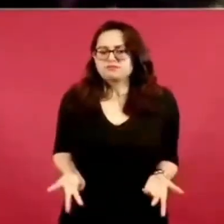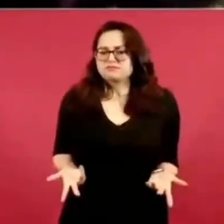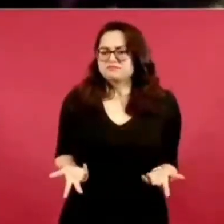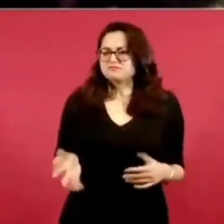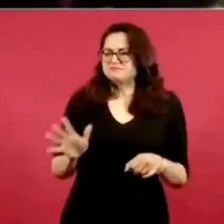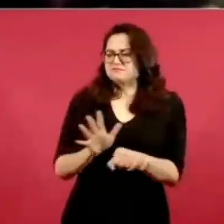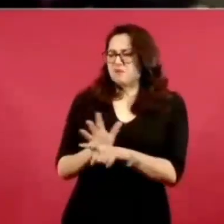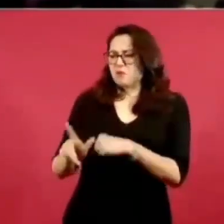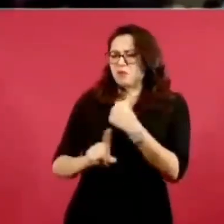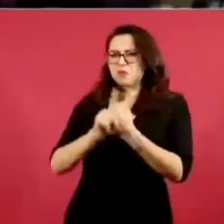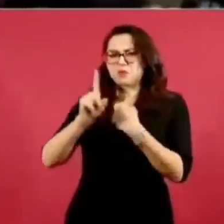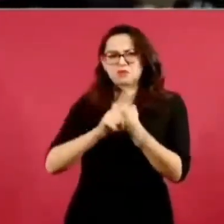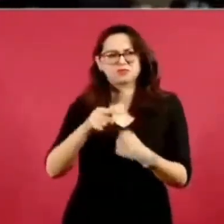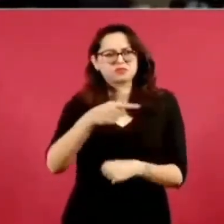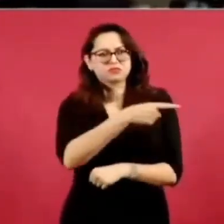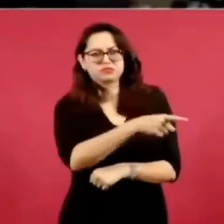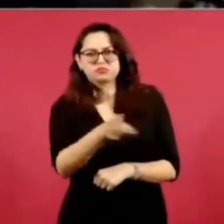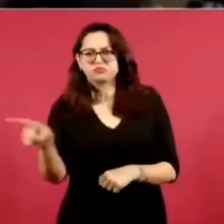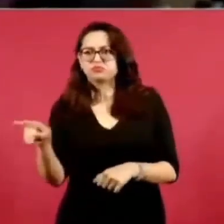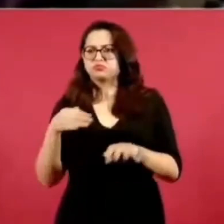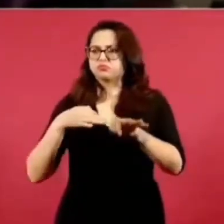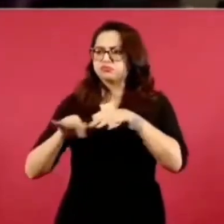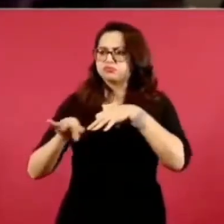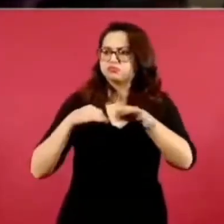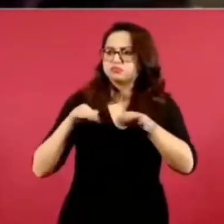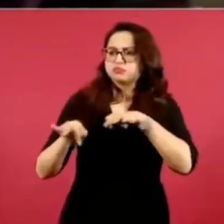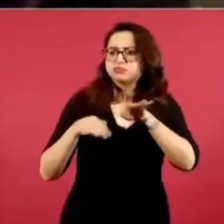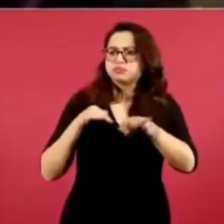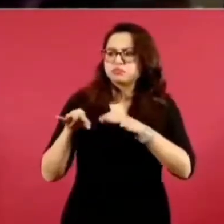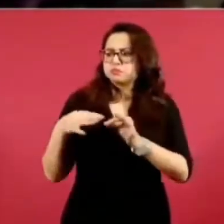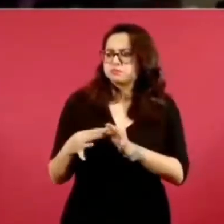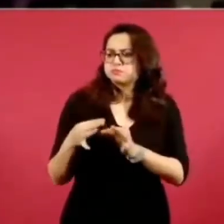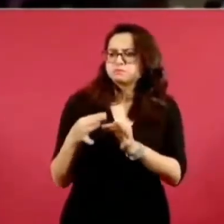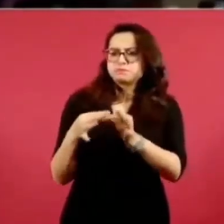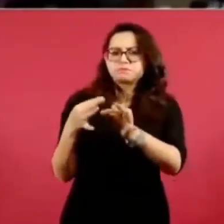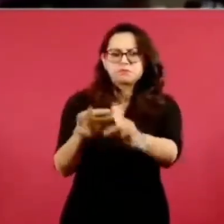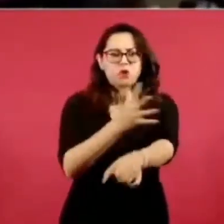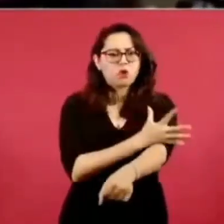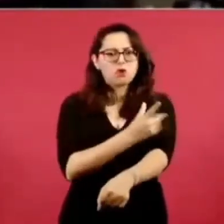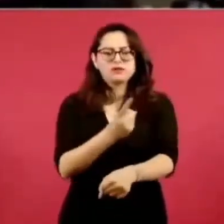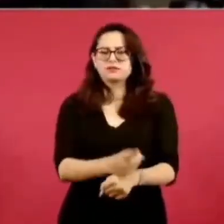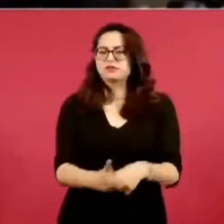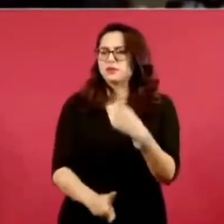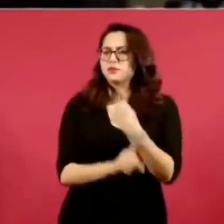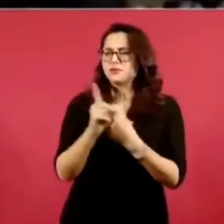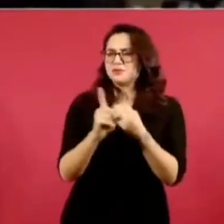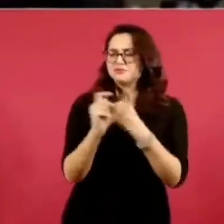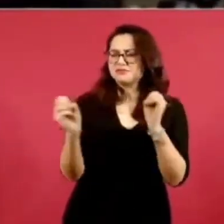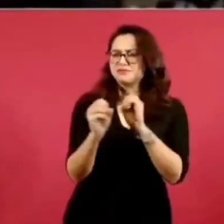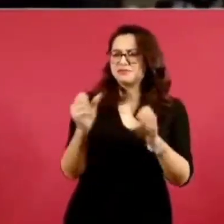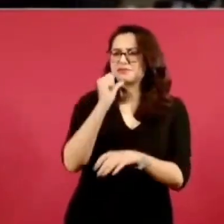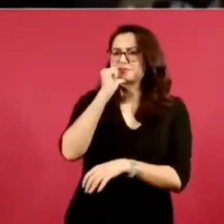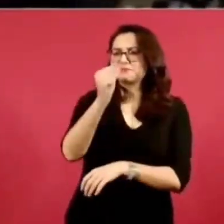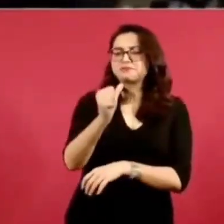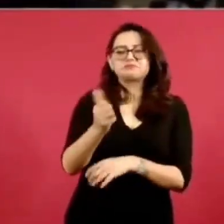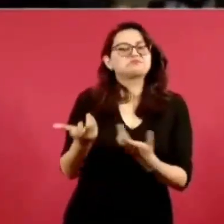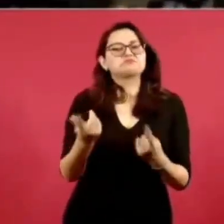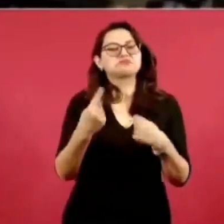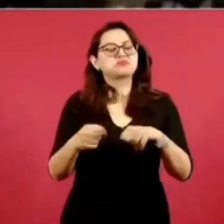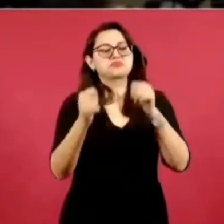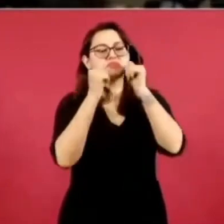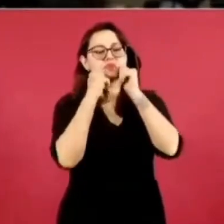y honestas que tienen ya mucho tiempo prestando el servicio precisamente en este lugar. Bueno, quiero